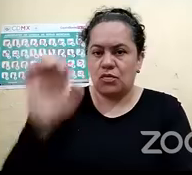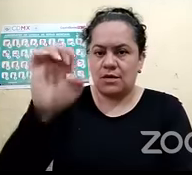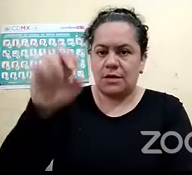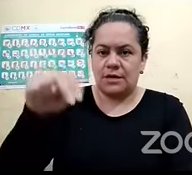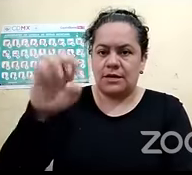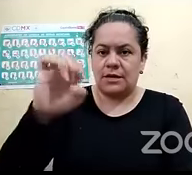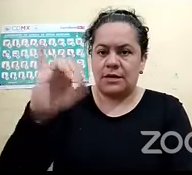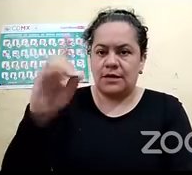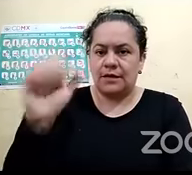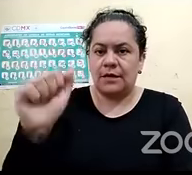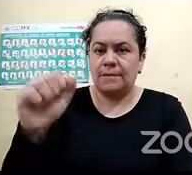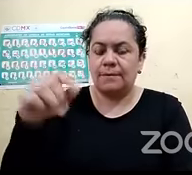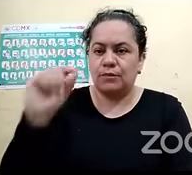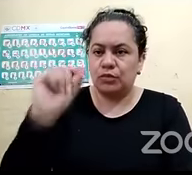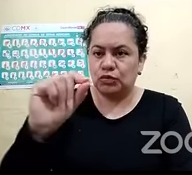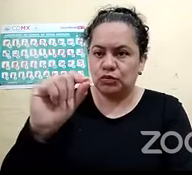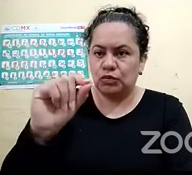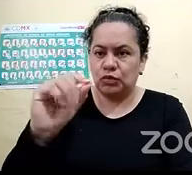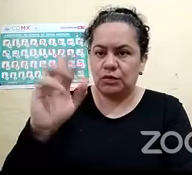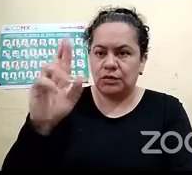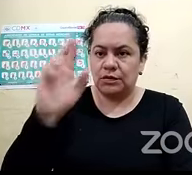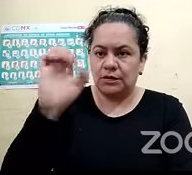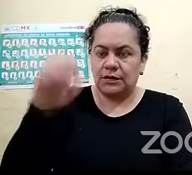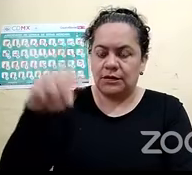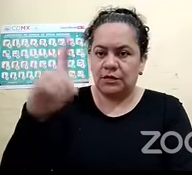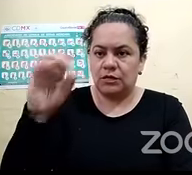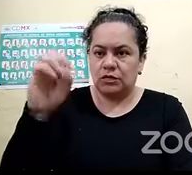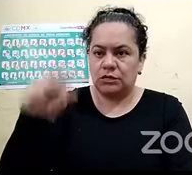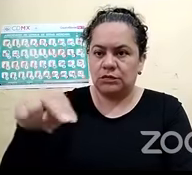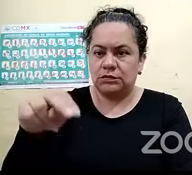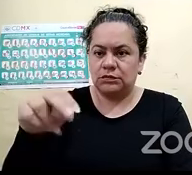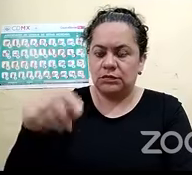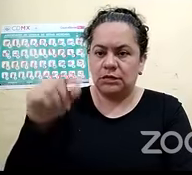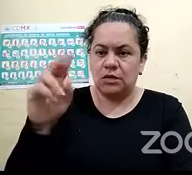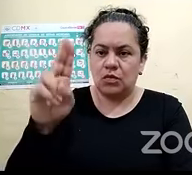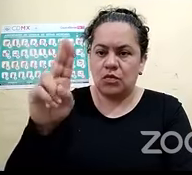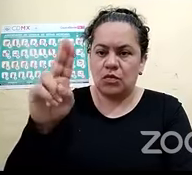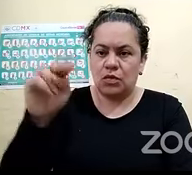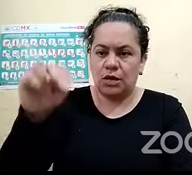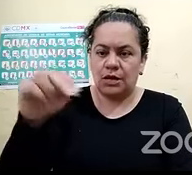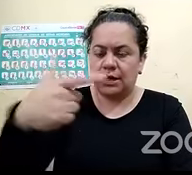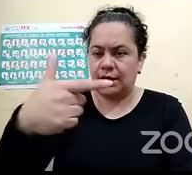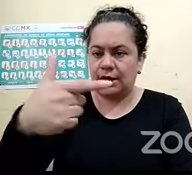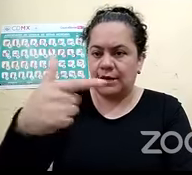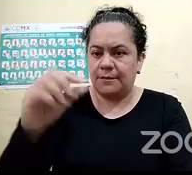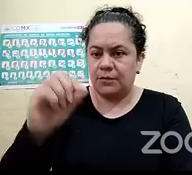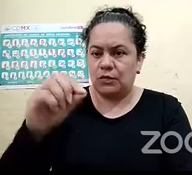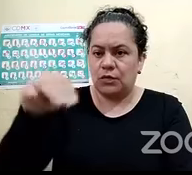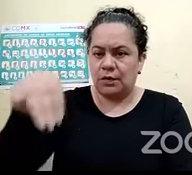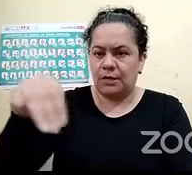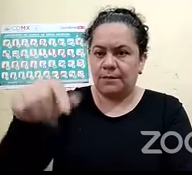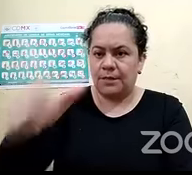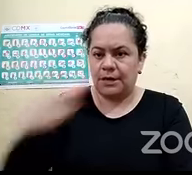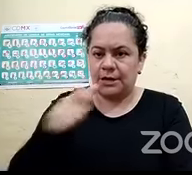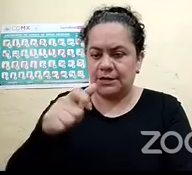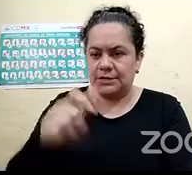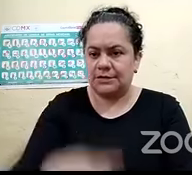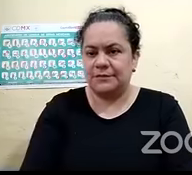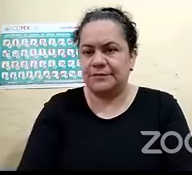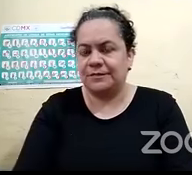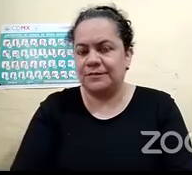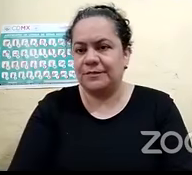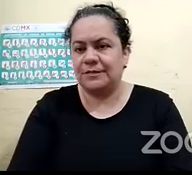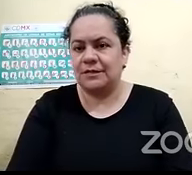arroba udgvirtual punto udg punto mx ahí hay servicio para